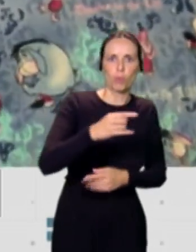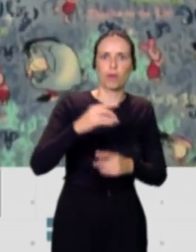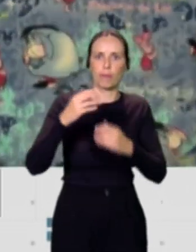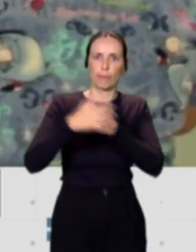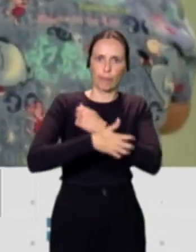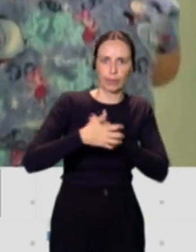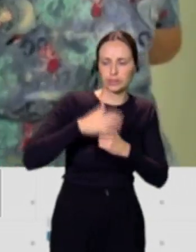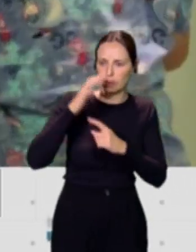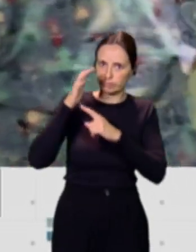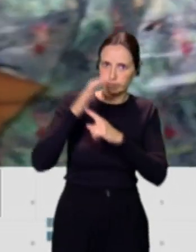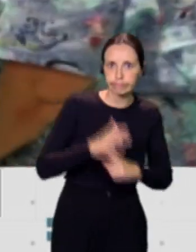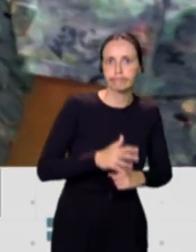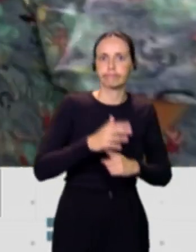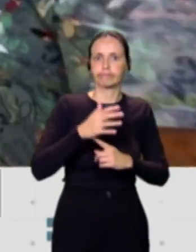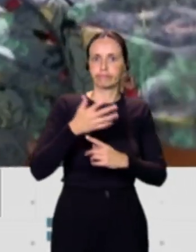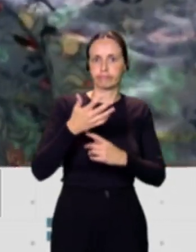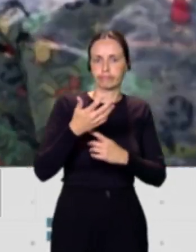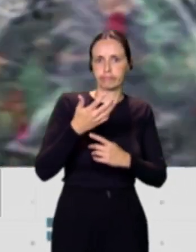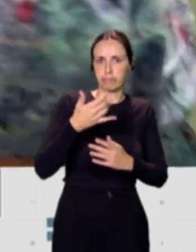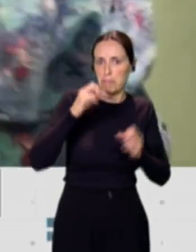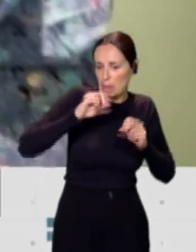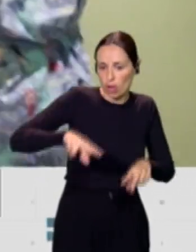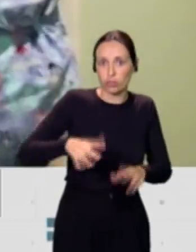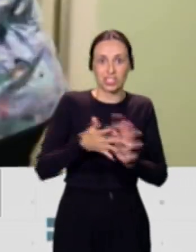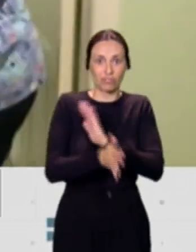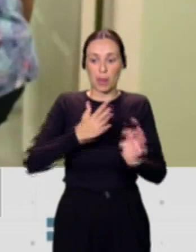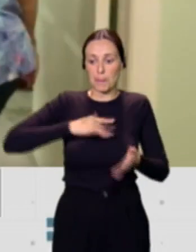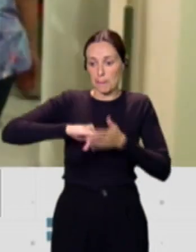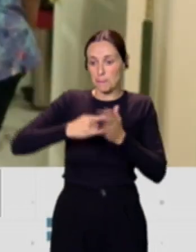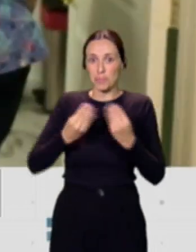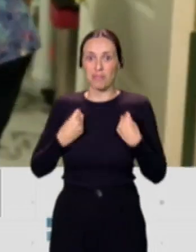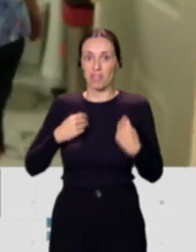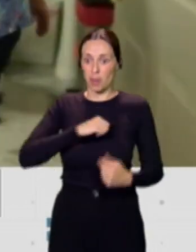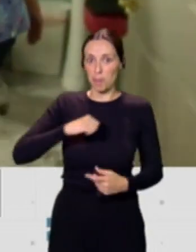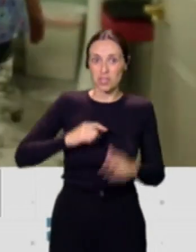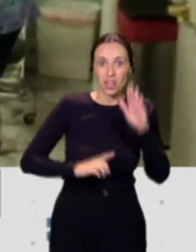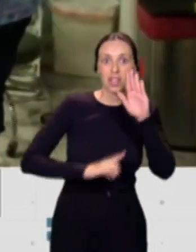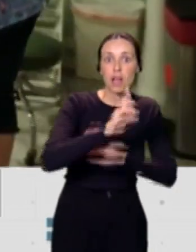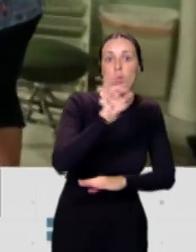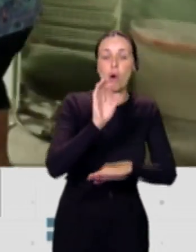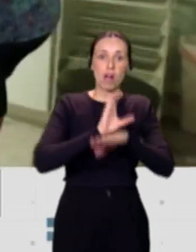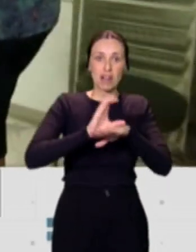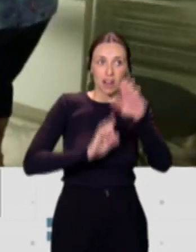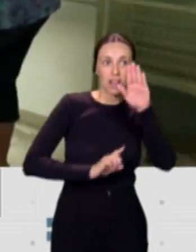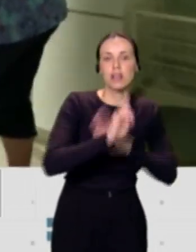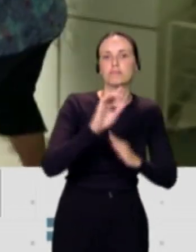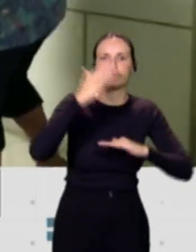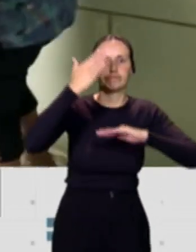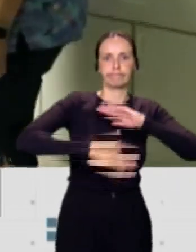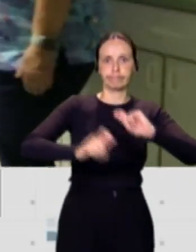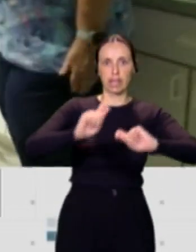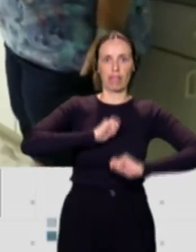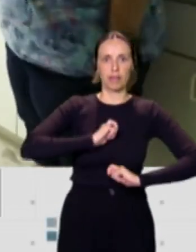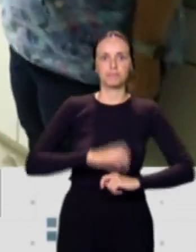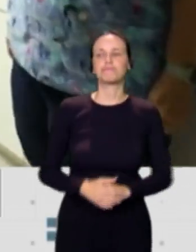a mayores obstáculos a la hora de desarrollar nuestros propios planes de vidas personales y también nuestras carreras profesionales. Desde luego.